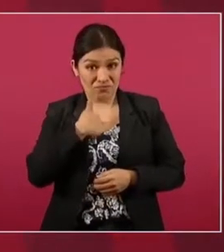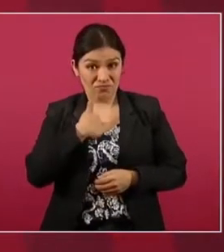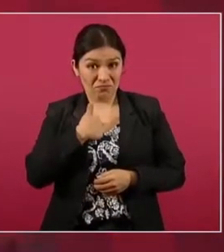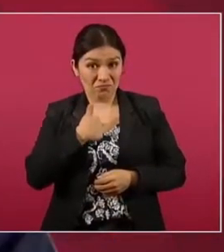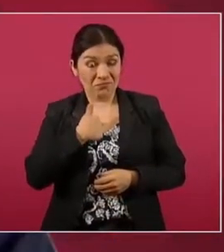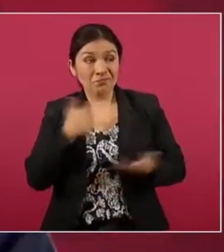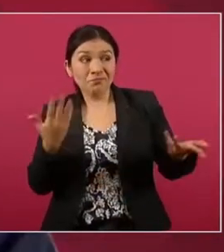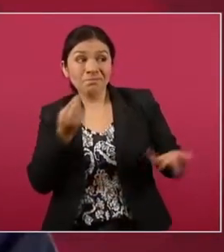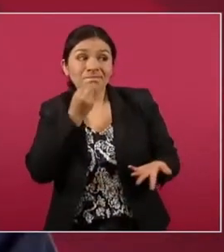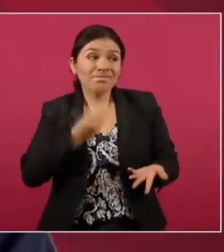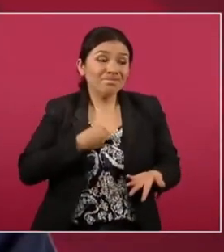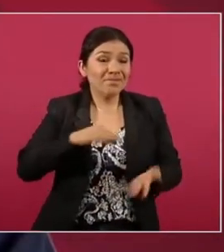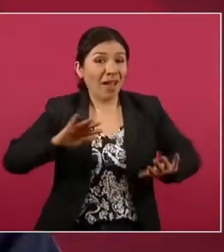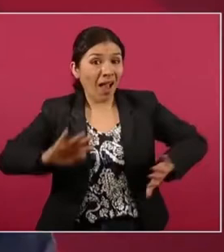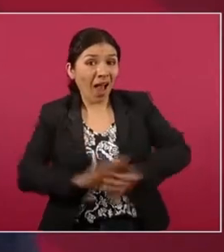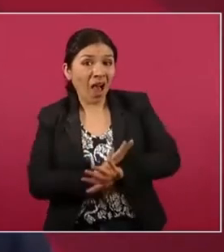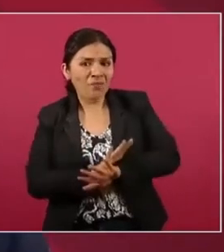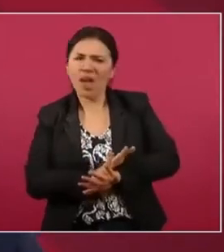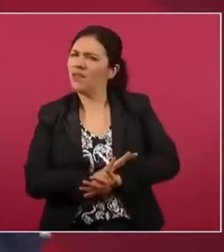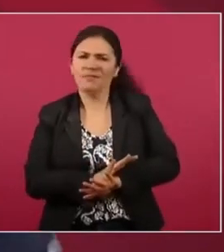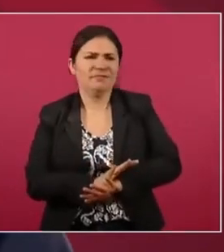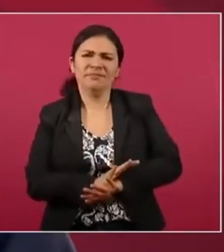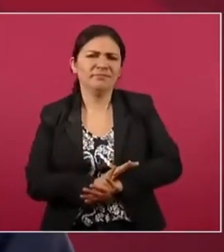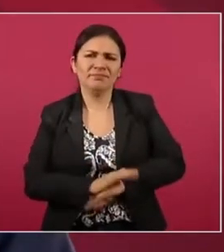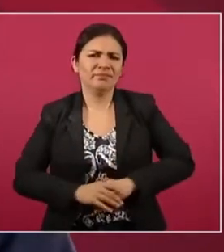O sea,